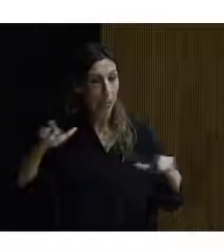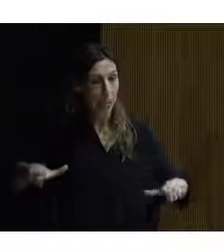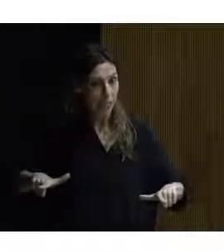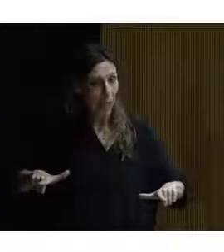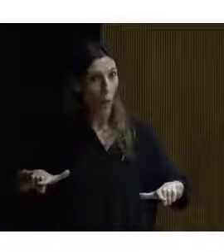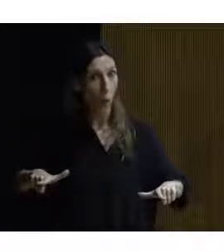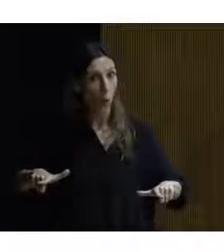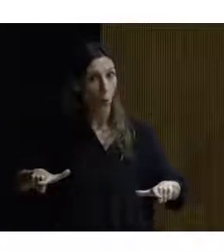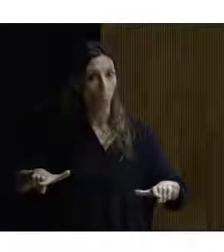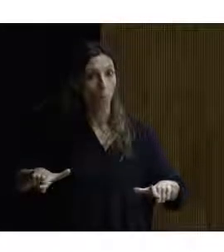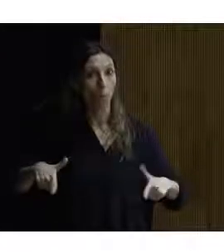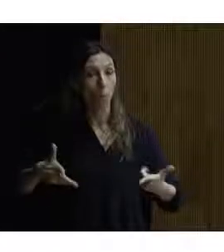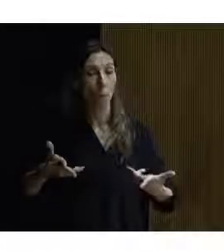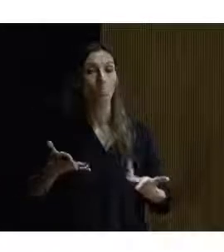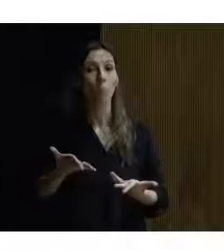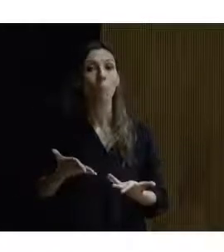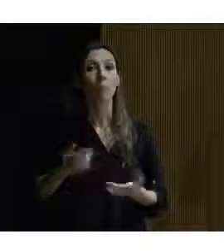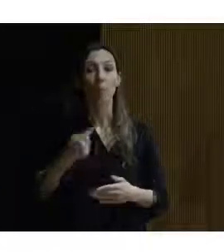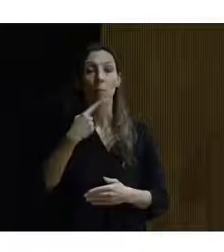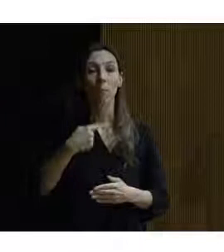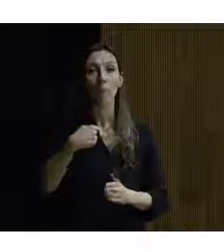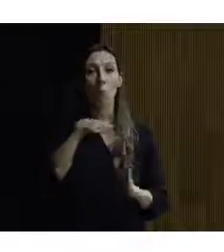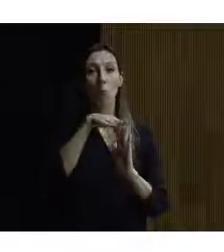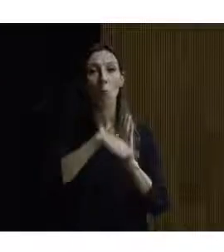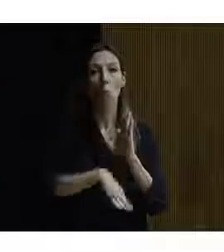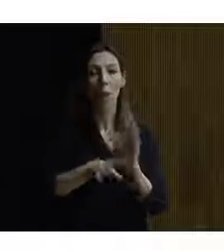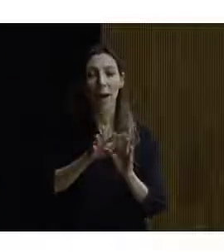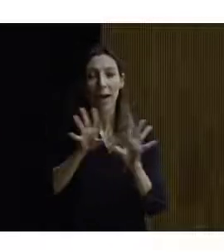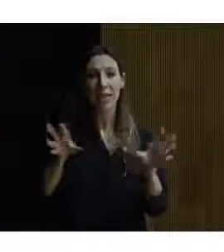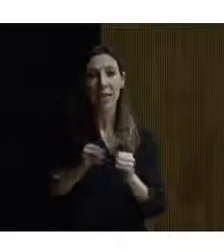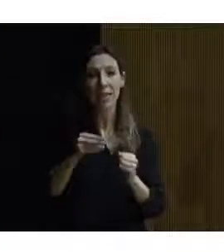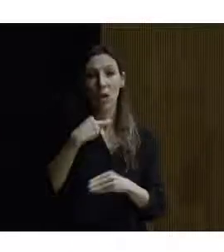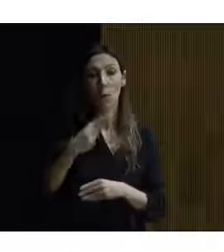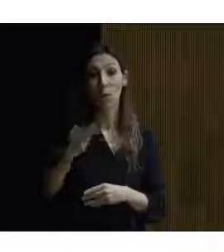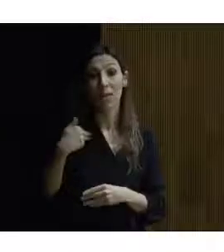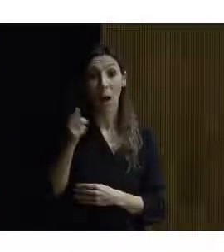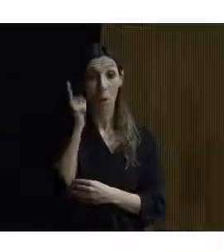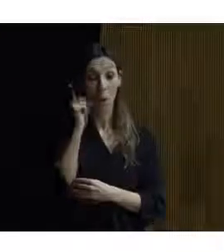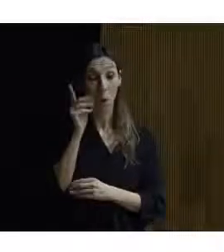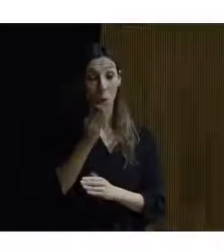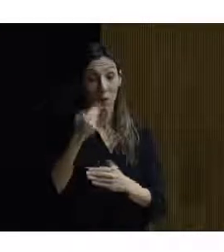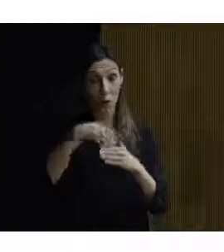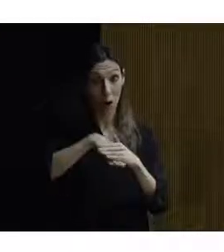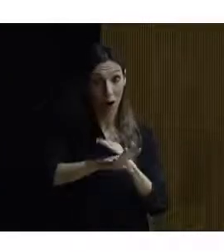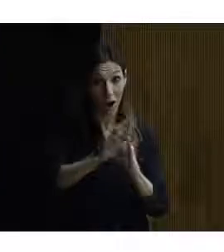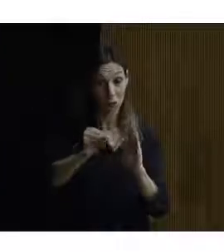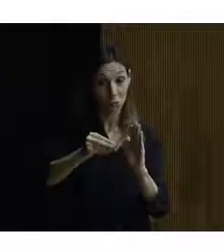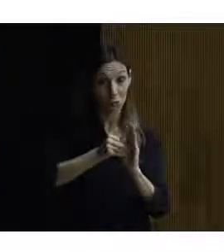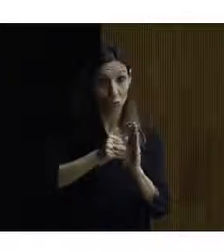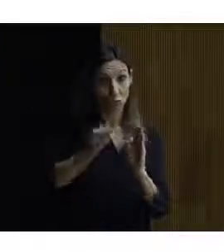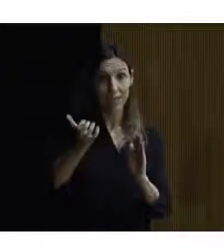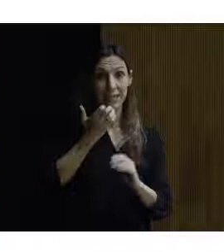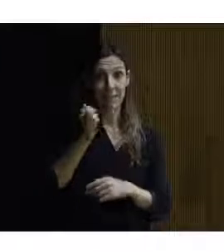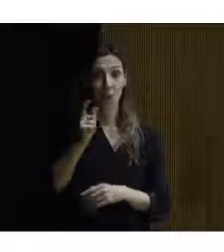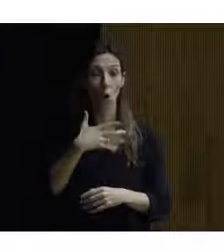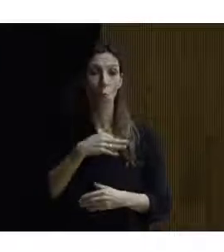el salón de actos me lo diría en el programa de síntesis de voz que ya tengo en mi propio móvil o sea la accesibilidad ya la tengo en mi propio móvil o si no lo podría